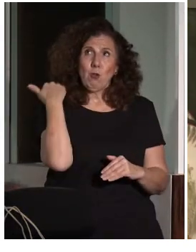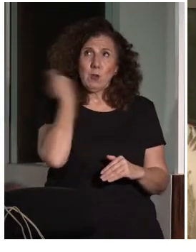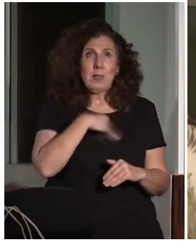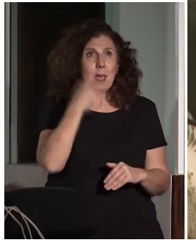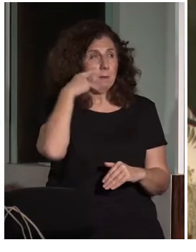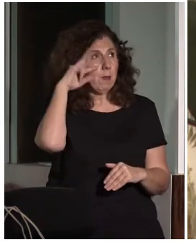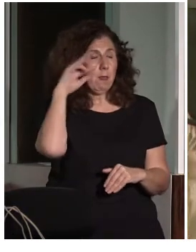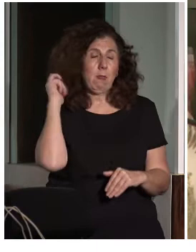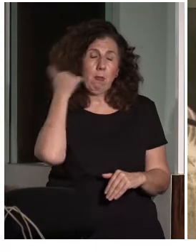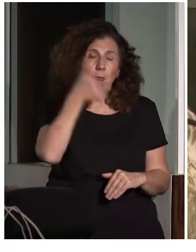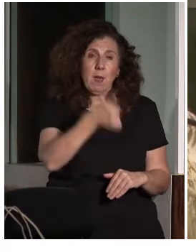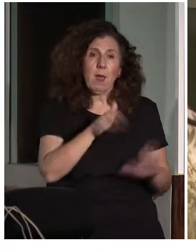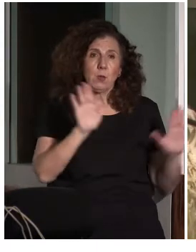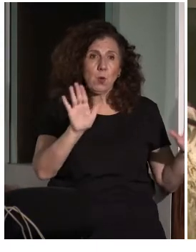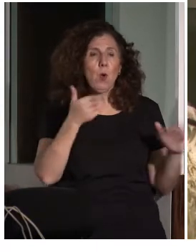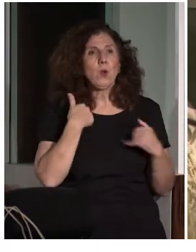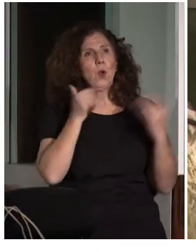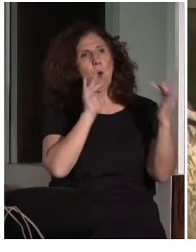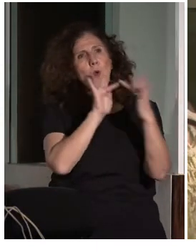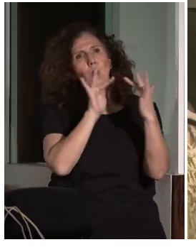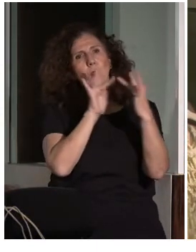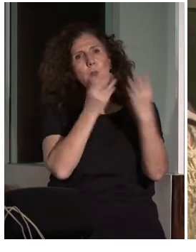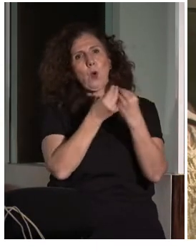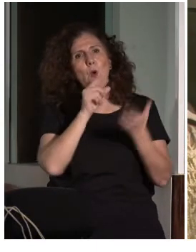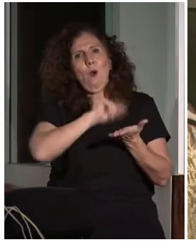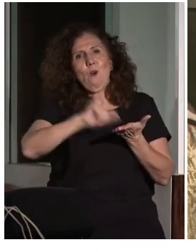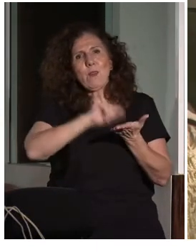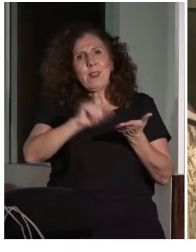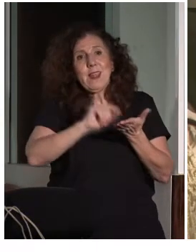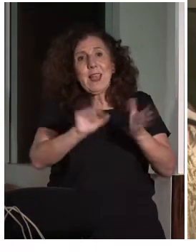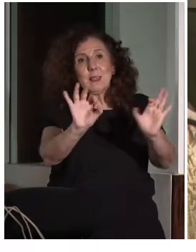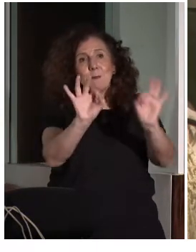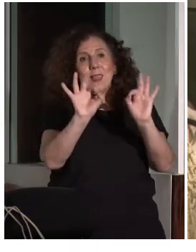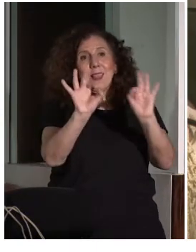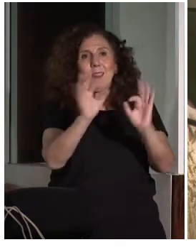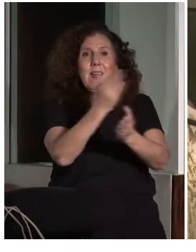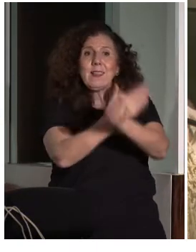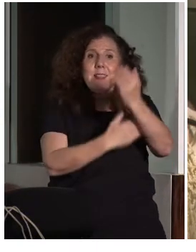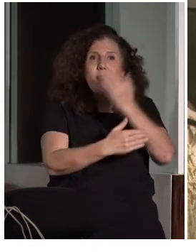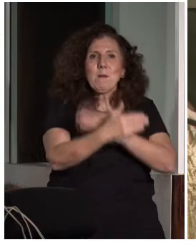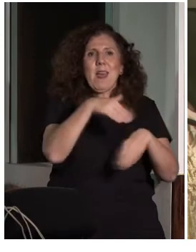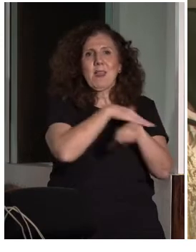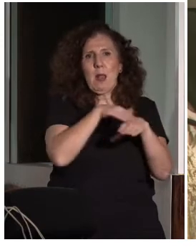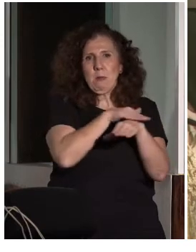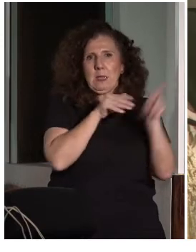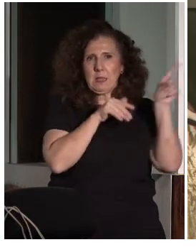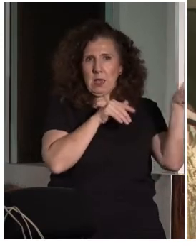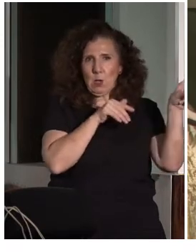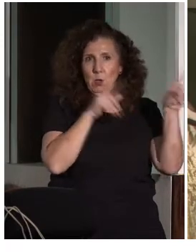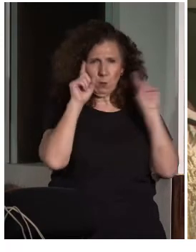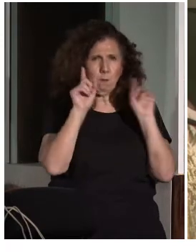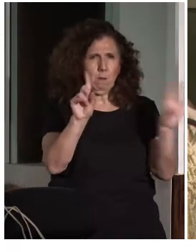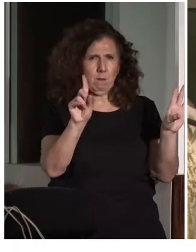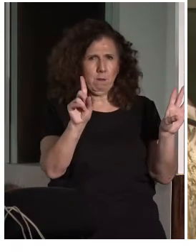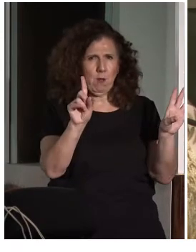cambiado, en un contacto con la Oficina Especializada en Discapacidad del Ministerio, fijaros lo que estoy